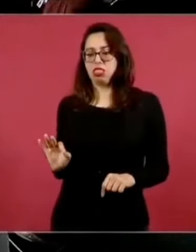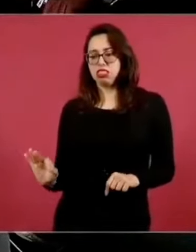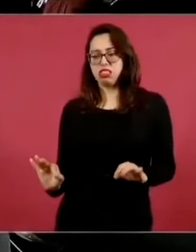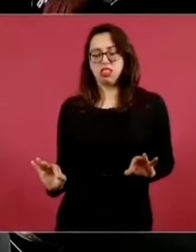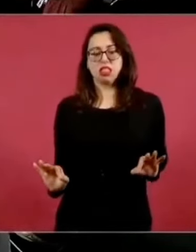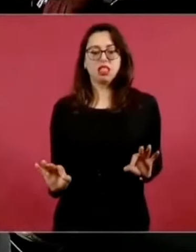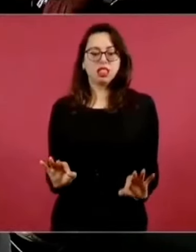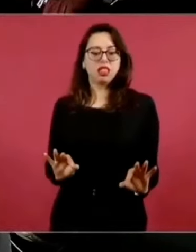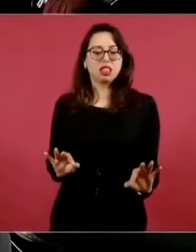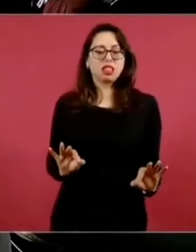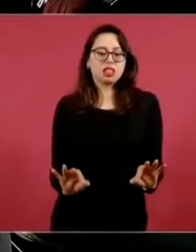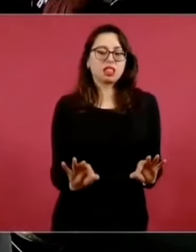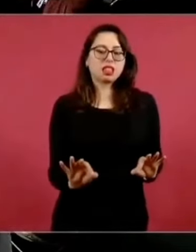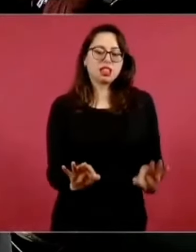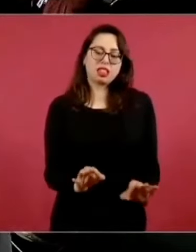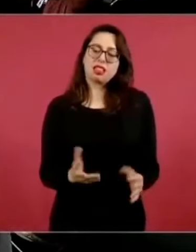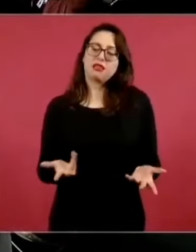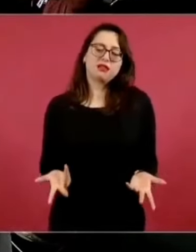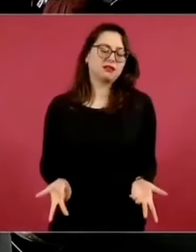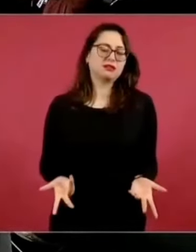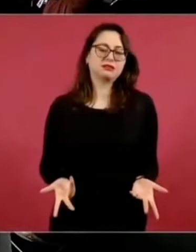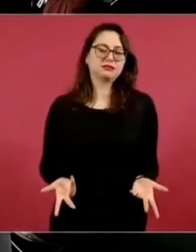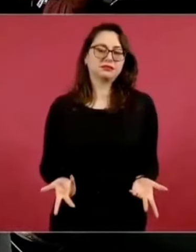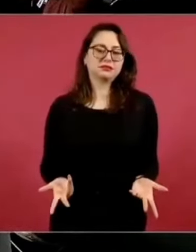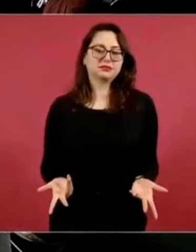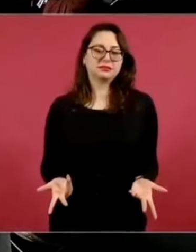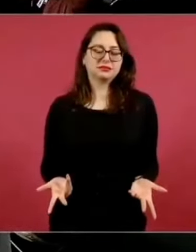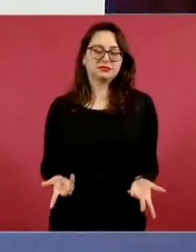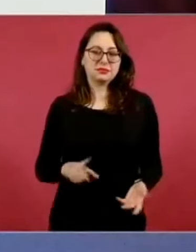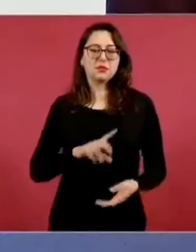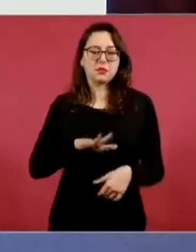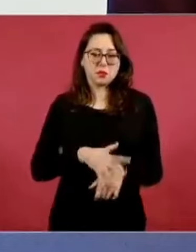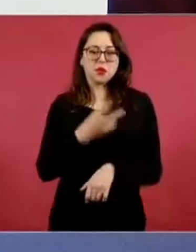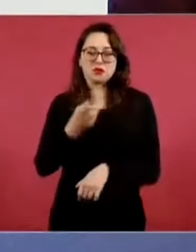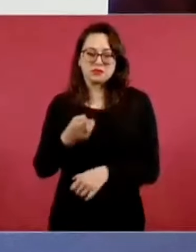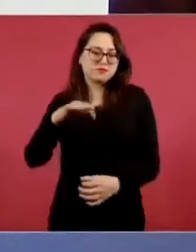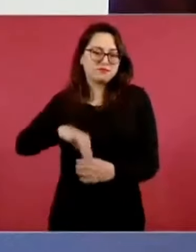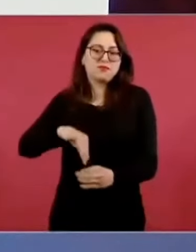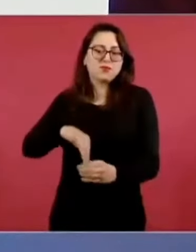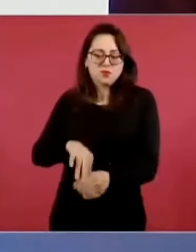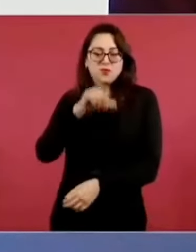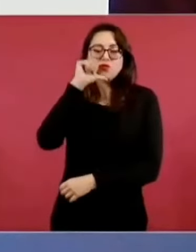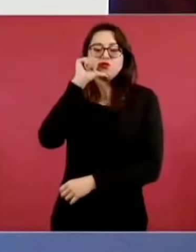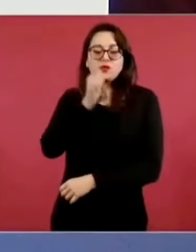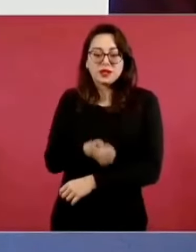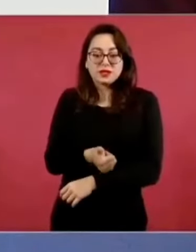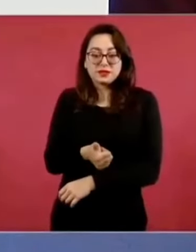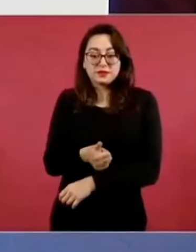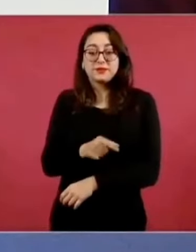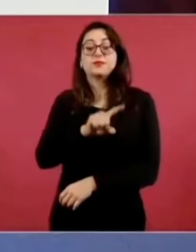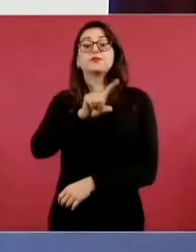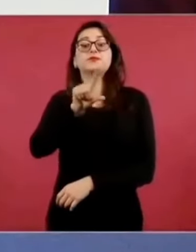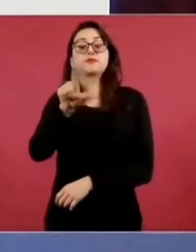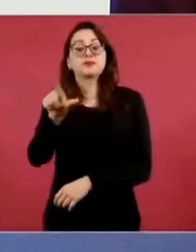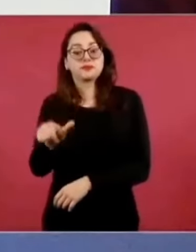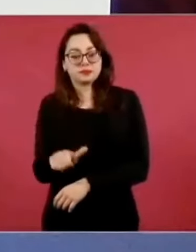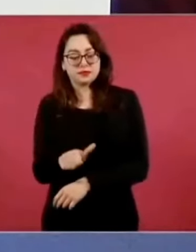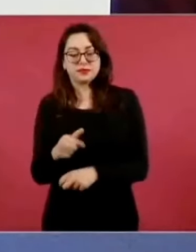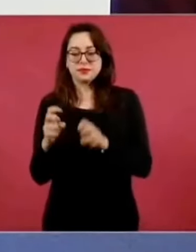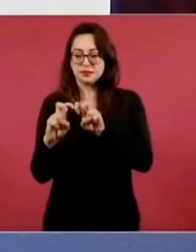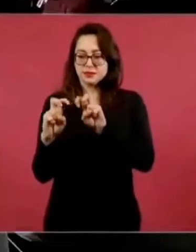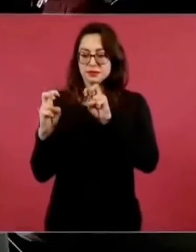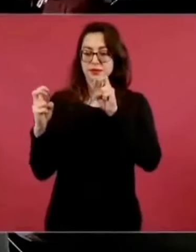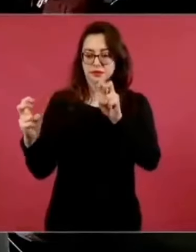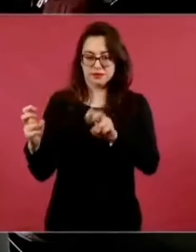con los procedimientos. Una vez que tocó a los ministros y ministras votar por el